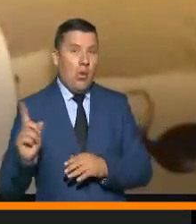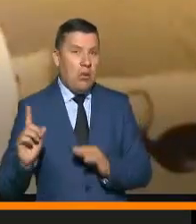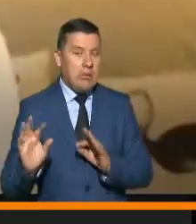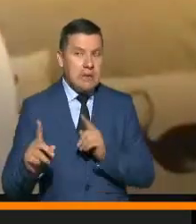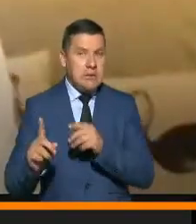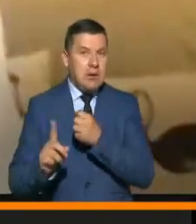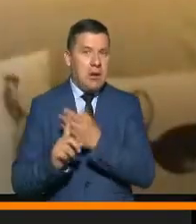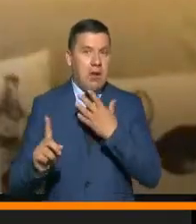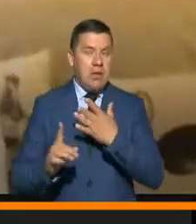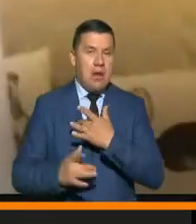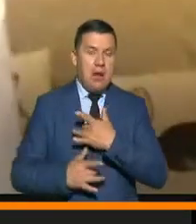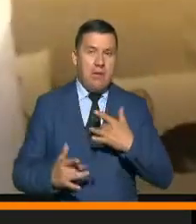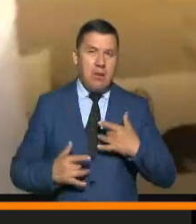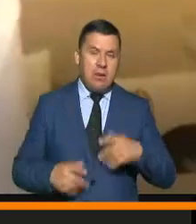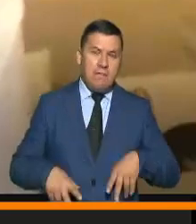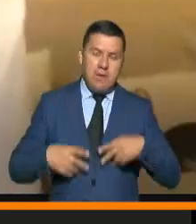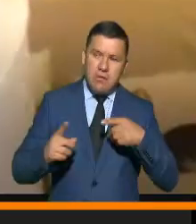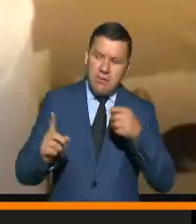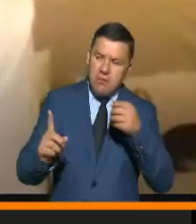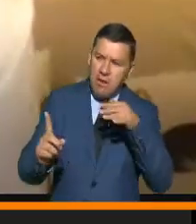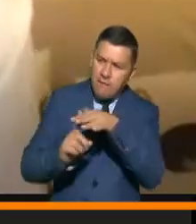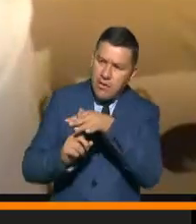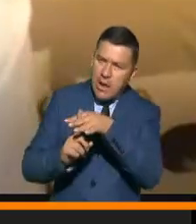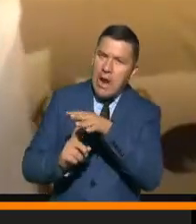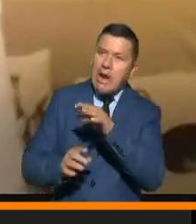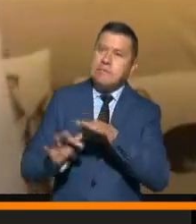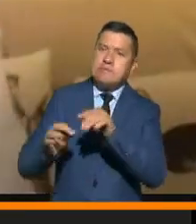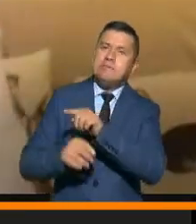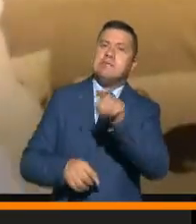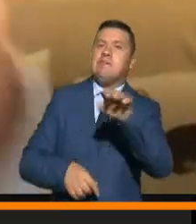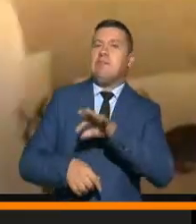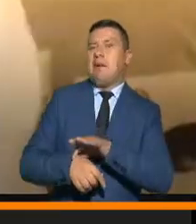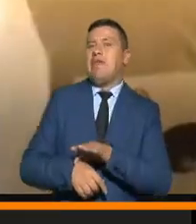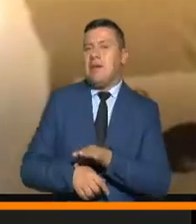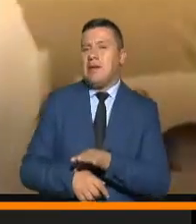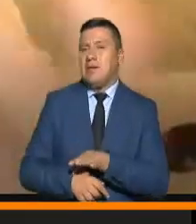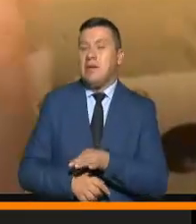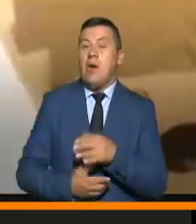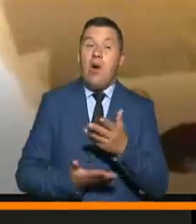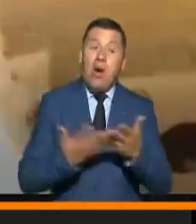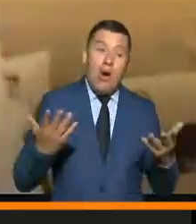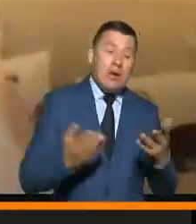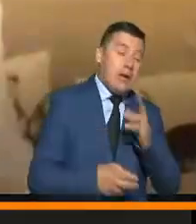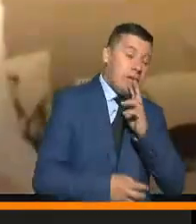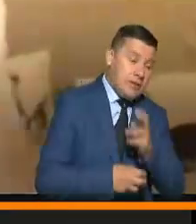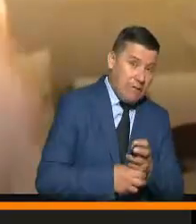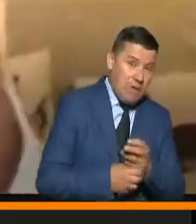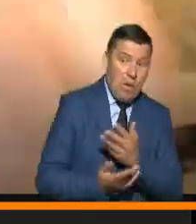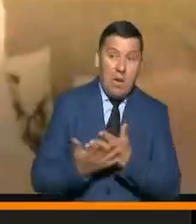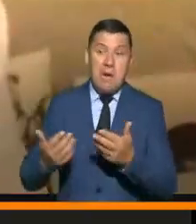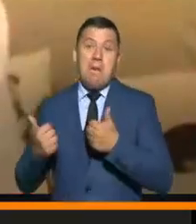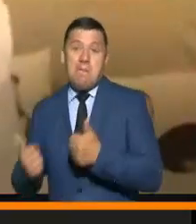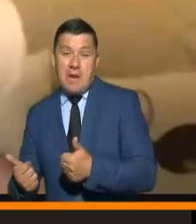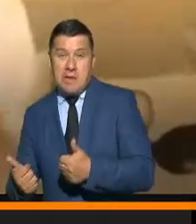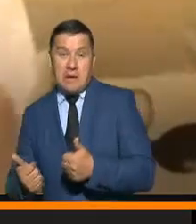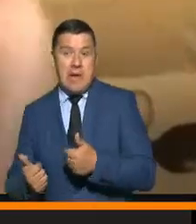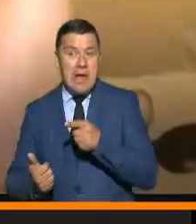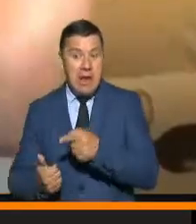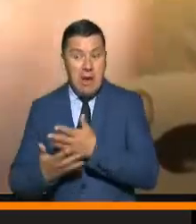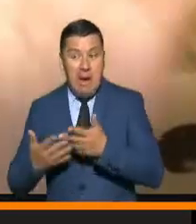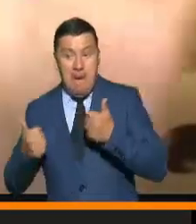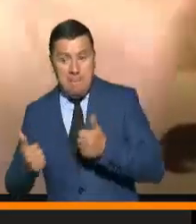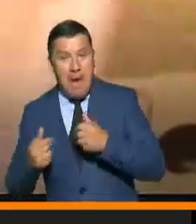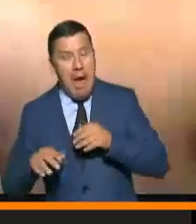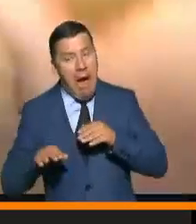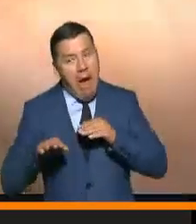calidad de vida diaria, es importante consultar. Hay cosas difíciles, pero hay cosas que hemos hecho bien. Potenciémoslas y